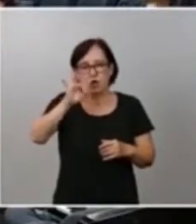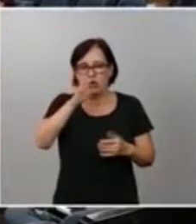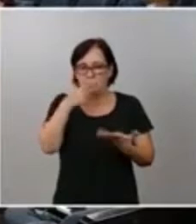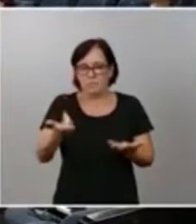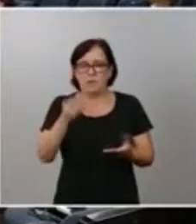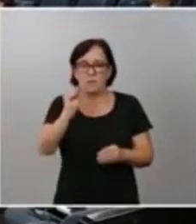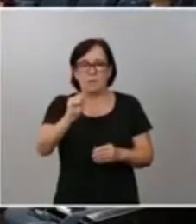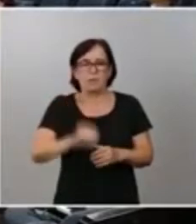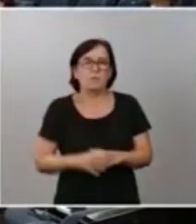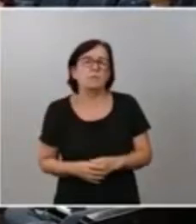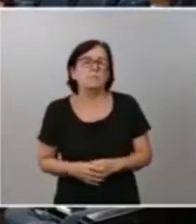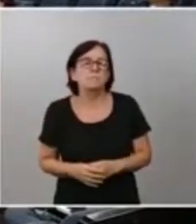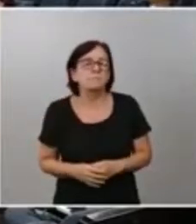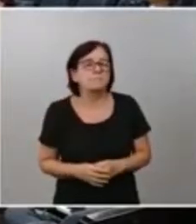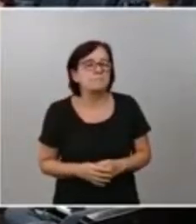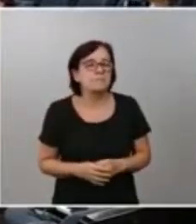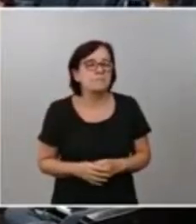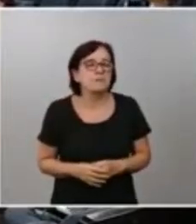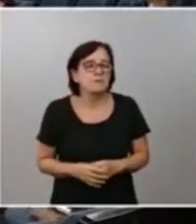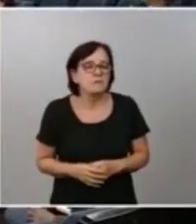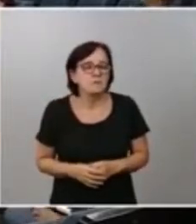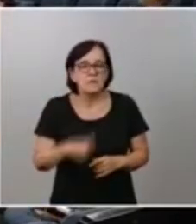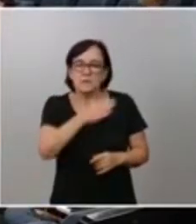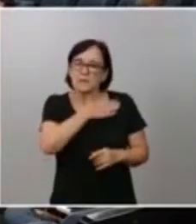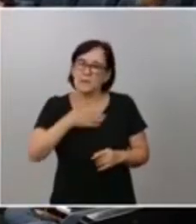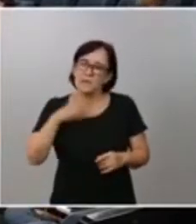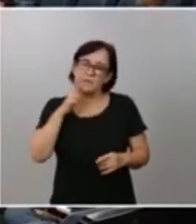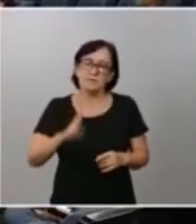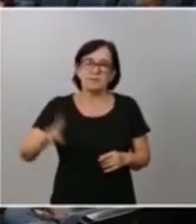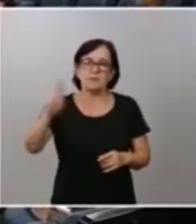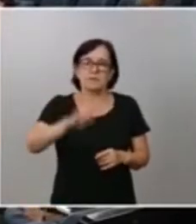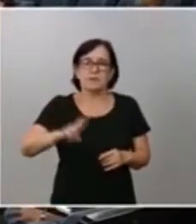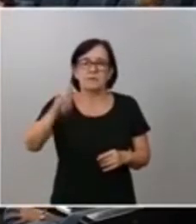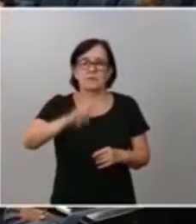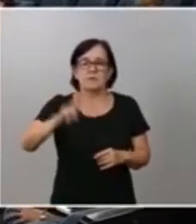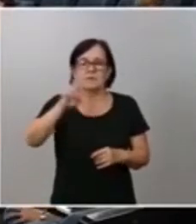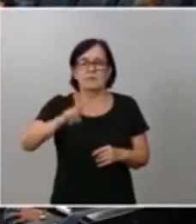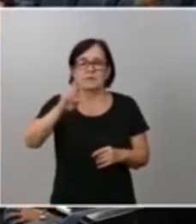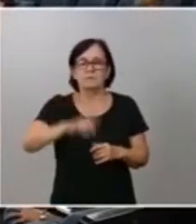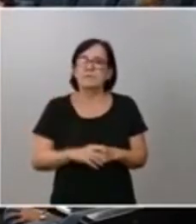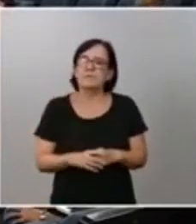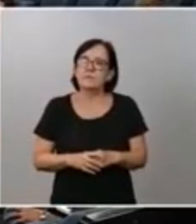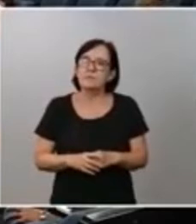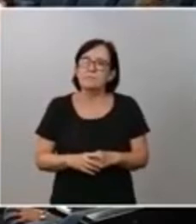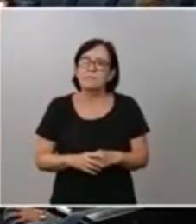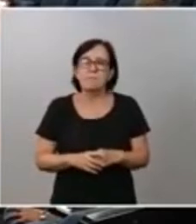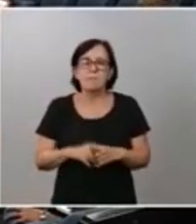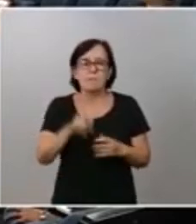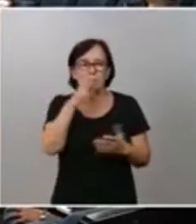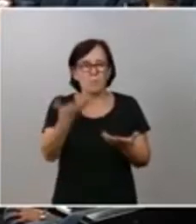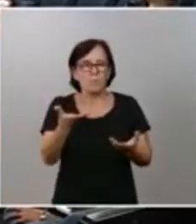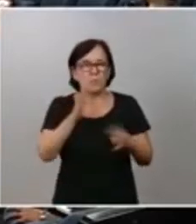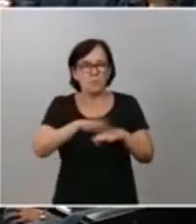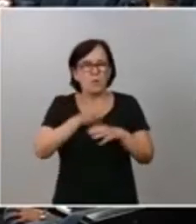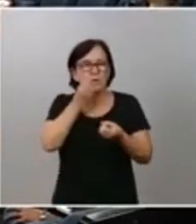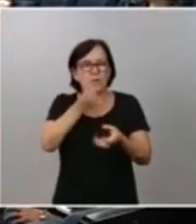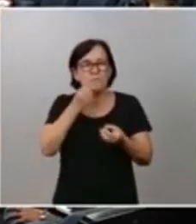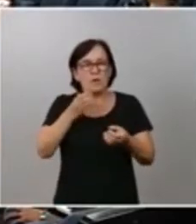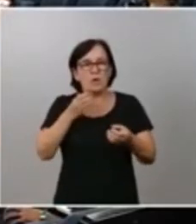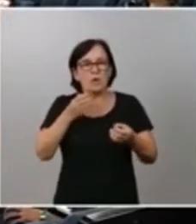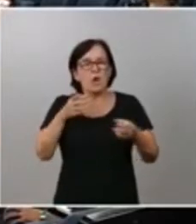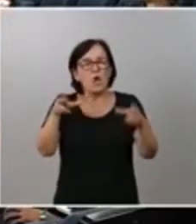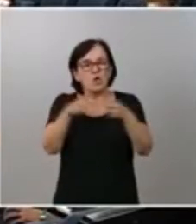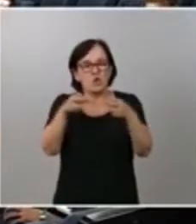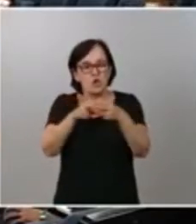Sí, yo quería insistir sobre una cosa que le han preguntado y es por qué no informó a sus socios de coalición de la